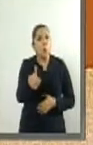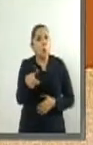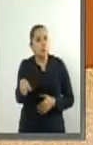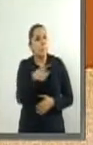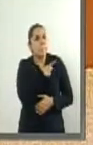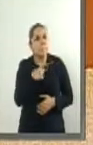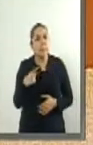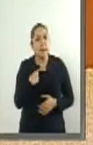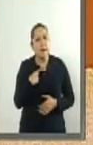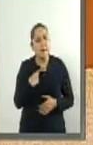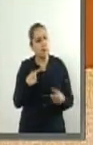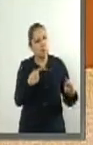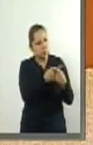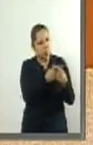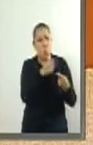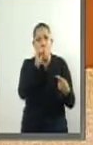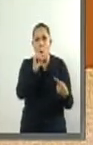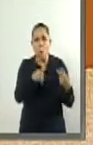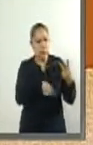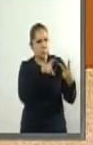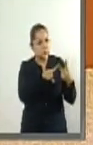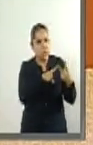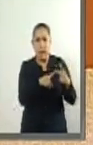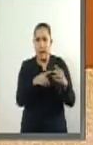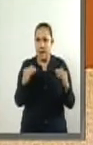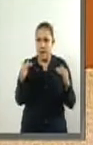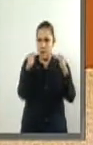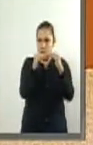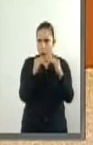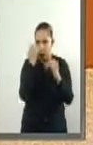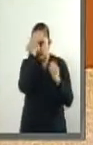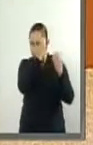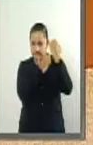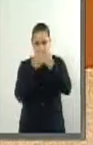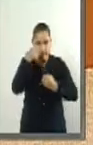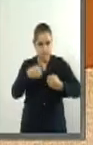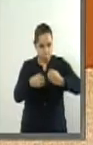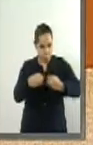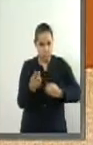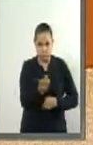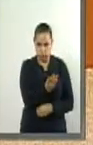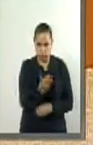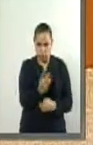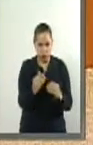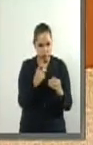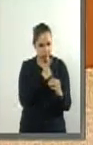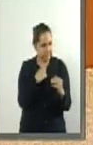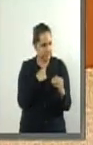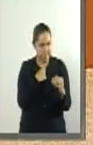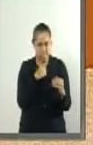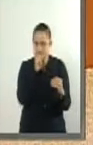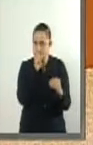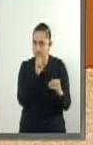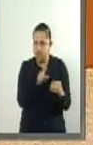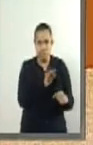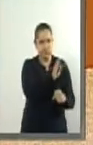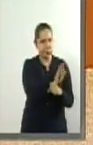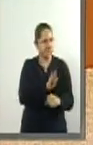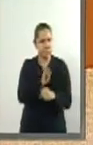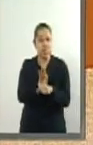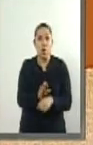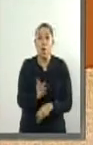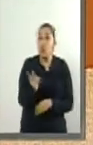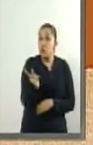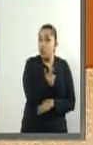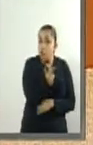procesal todas las solicitudes y reclamaciones de una de las partes en el proceso forzosamente se